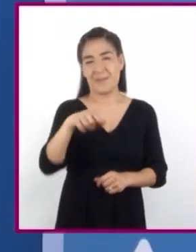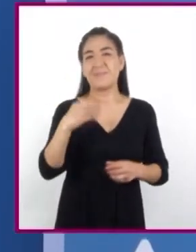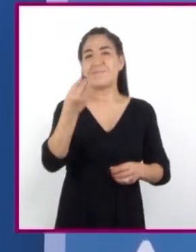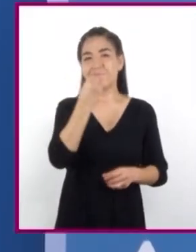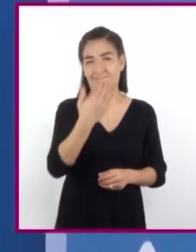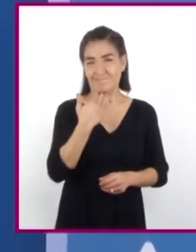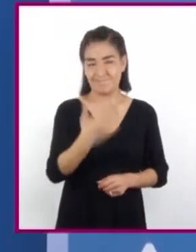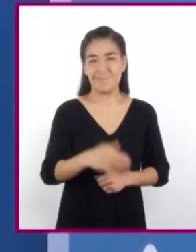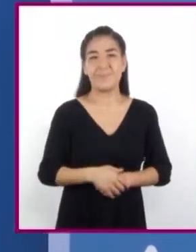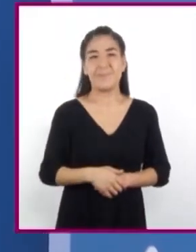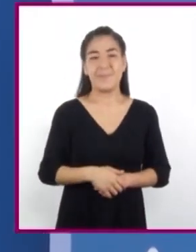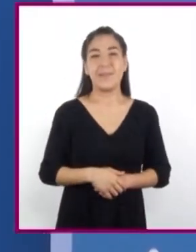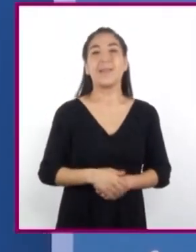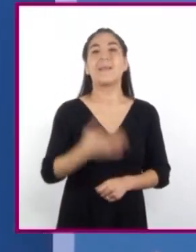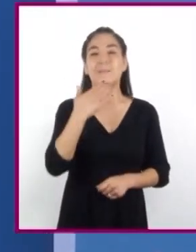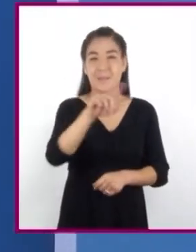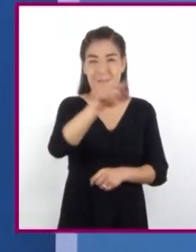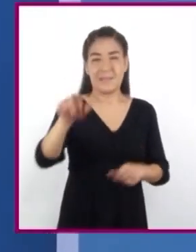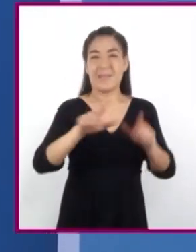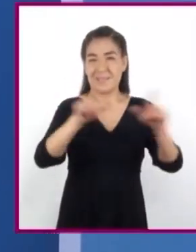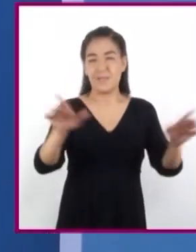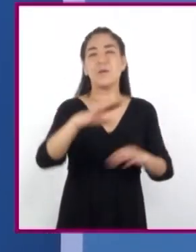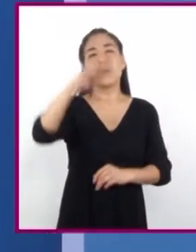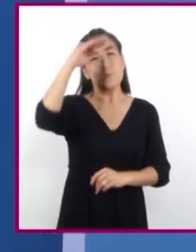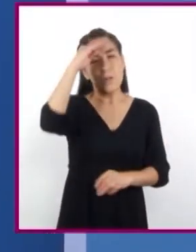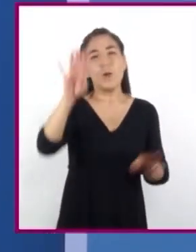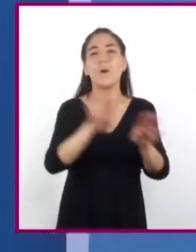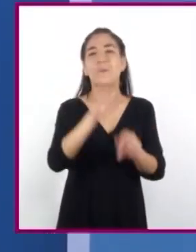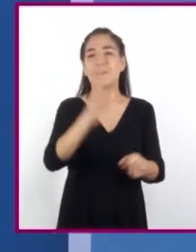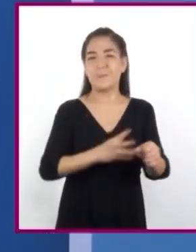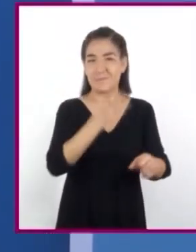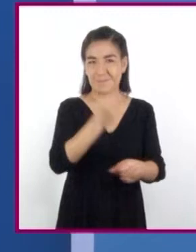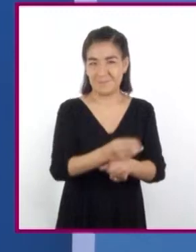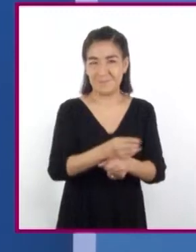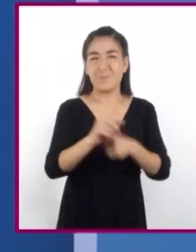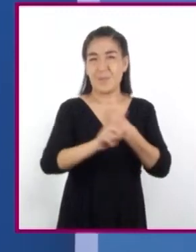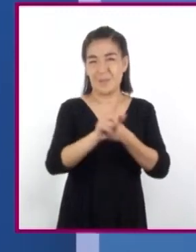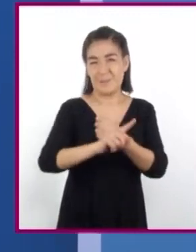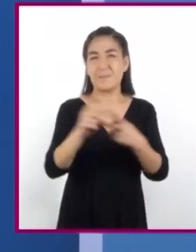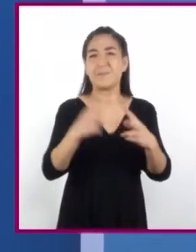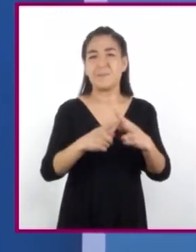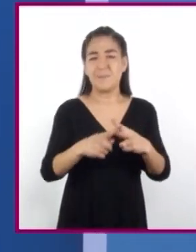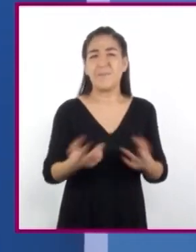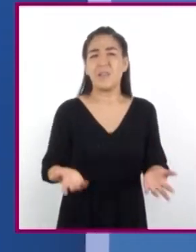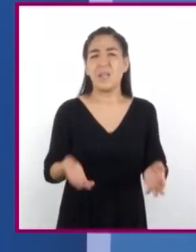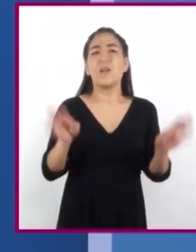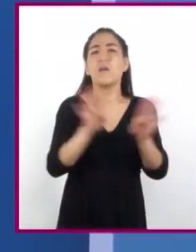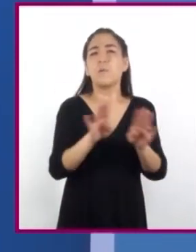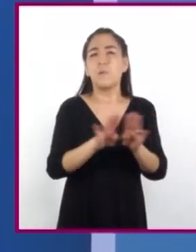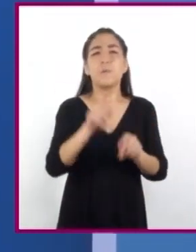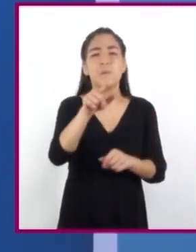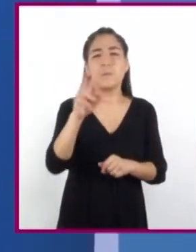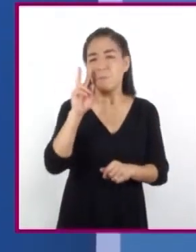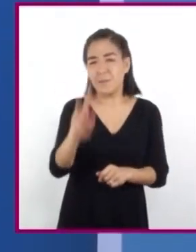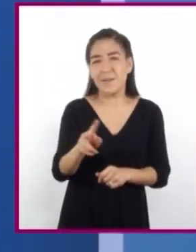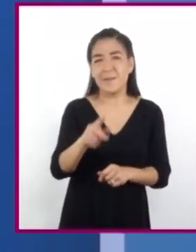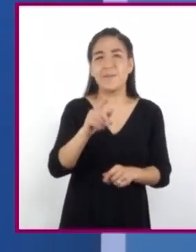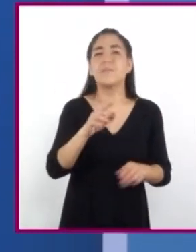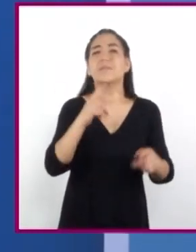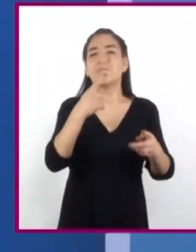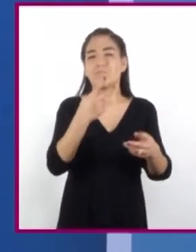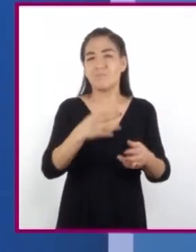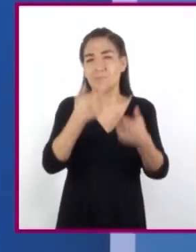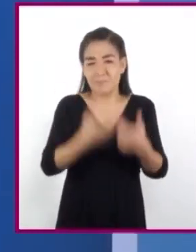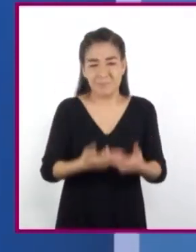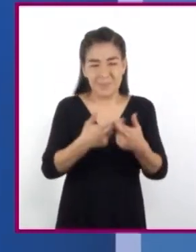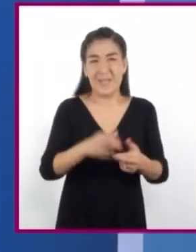seguramente están listos y ya pensaron en cómo resolver la situación. ¿Cómo determinarían la cantidad de fibra